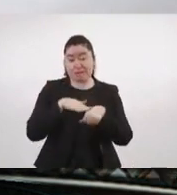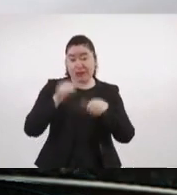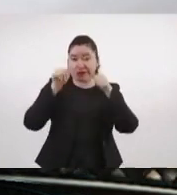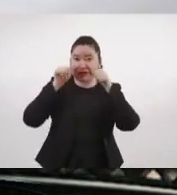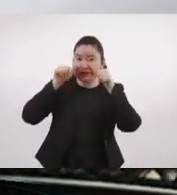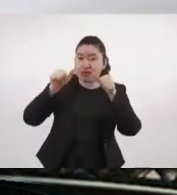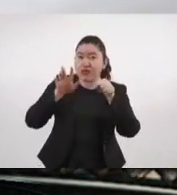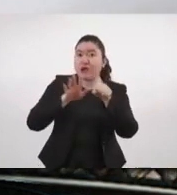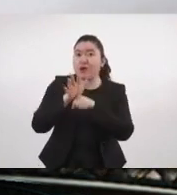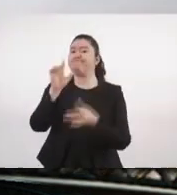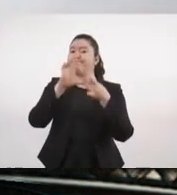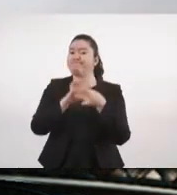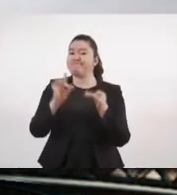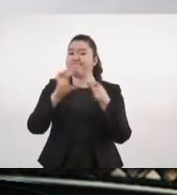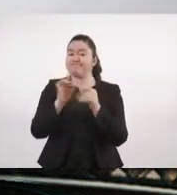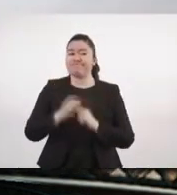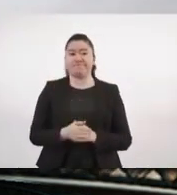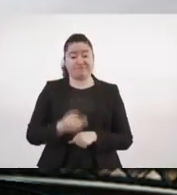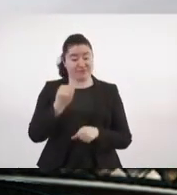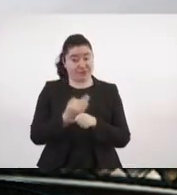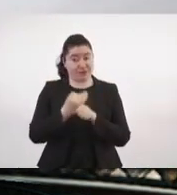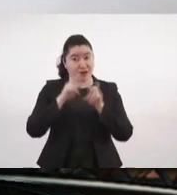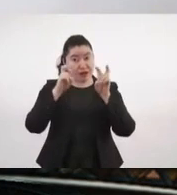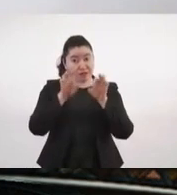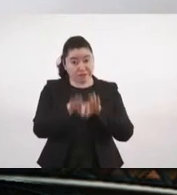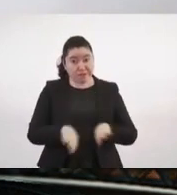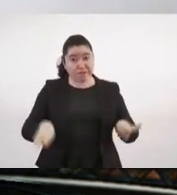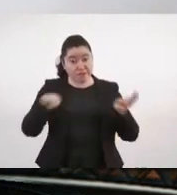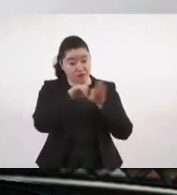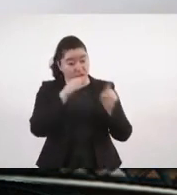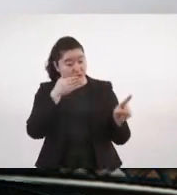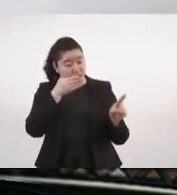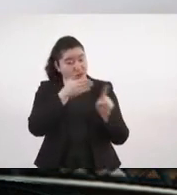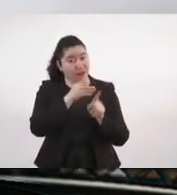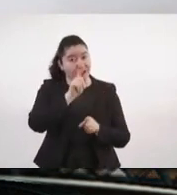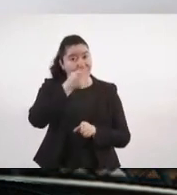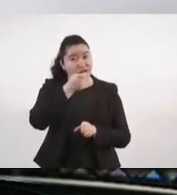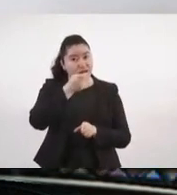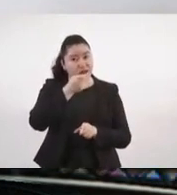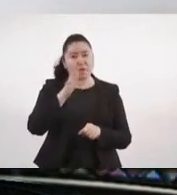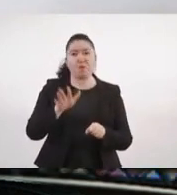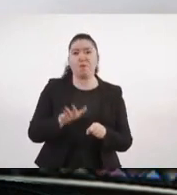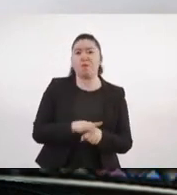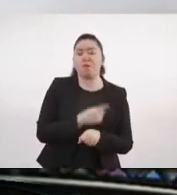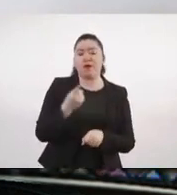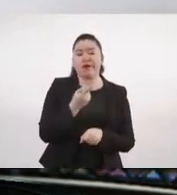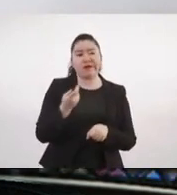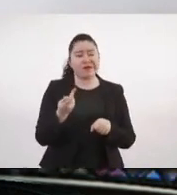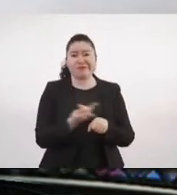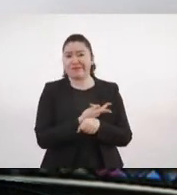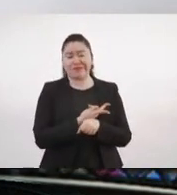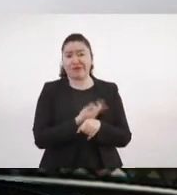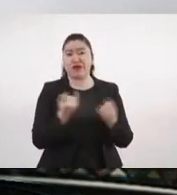la del viaducto elevado. El tema que quise entrar es saber las causas de lo que pasó. ¿Por qué hay 25 personas que